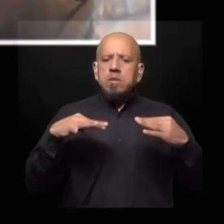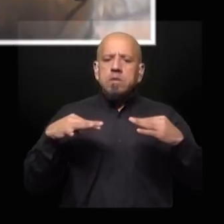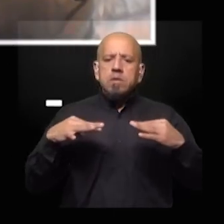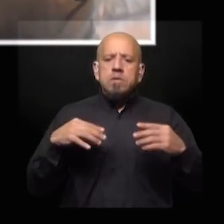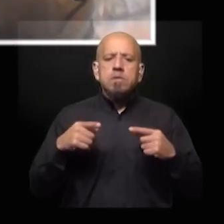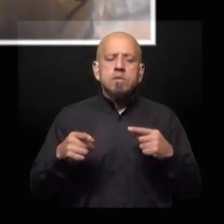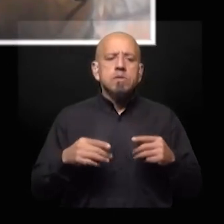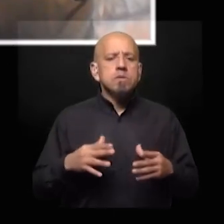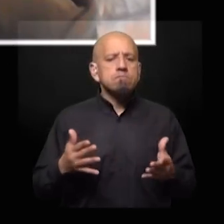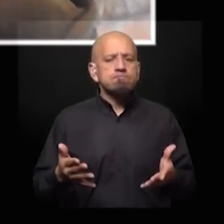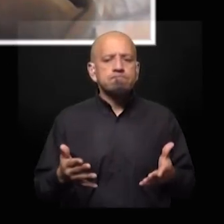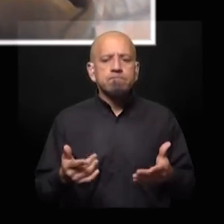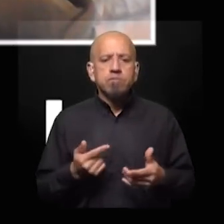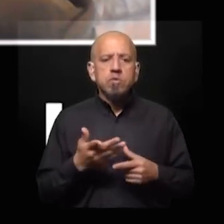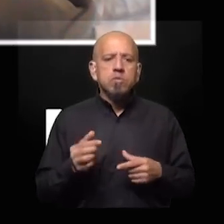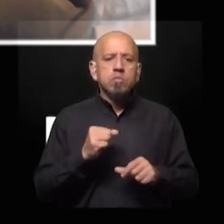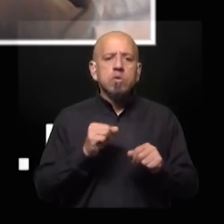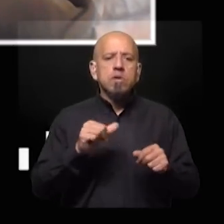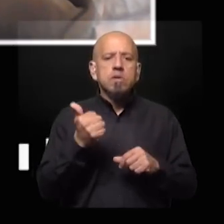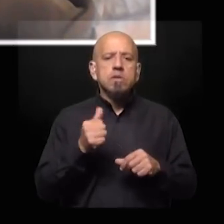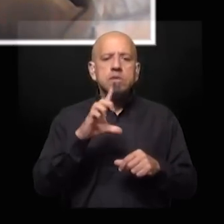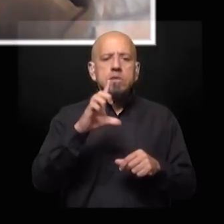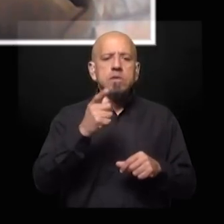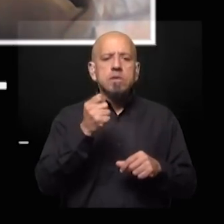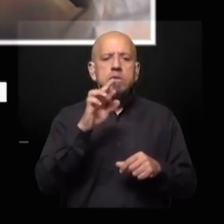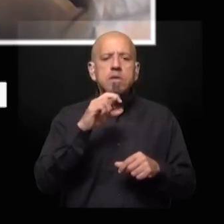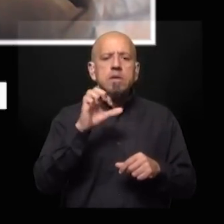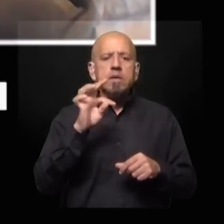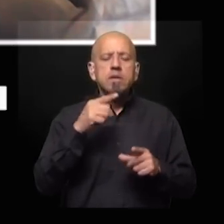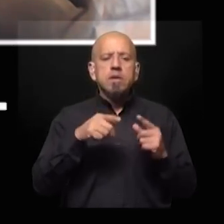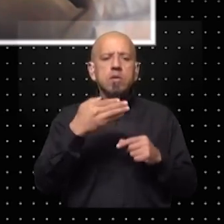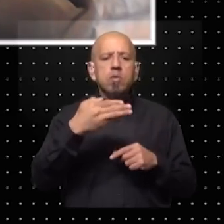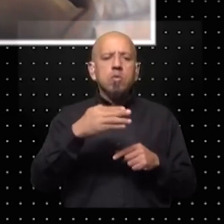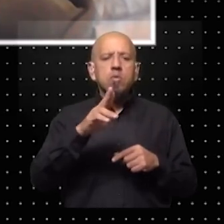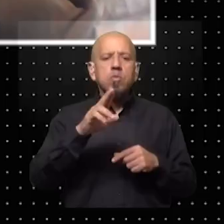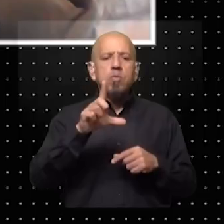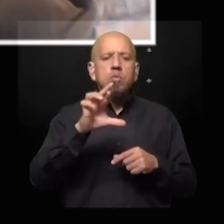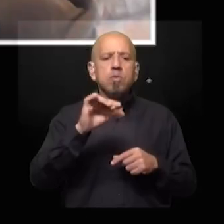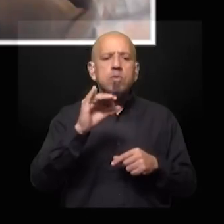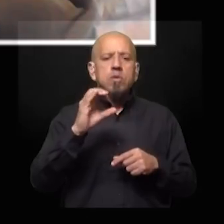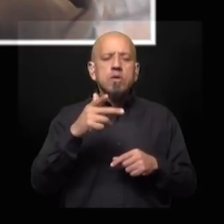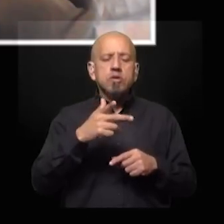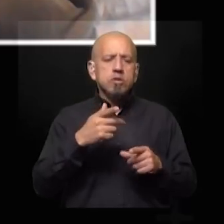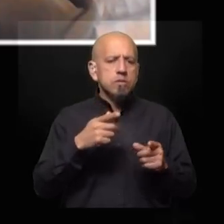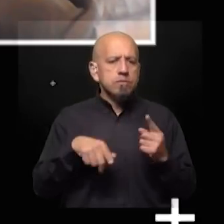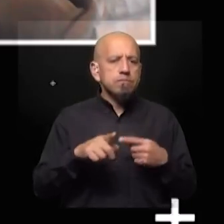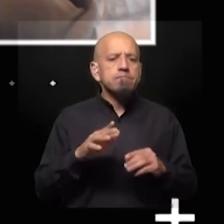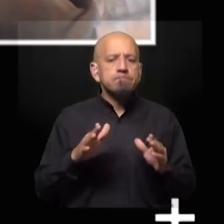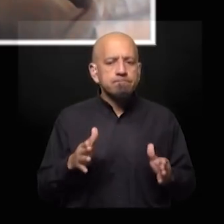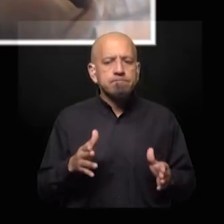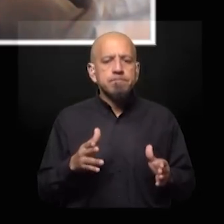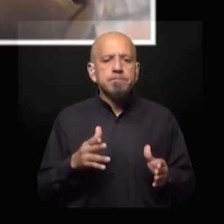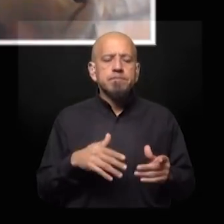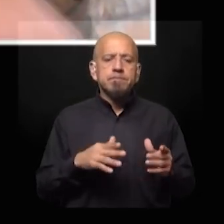¿cuánto puede influir que gane Bullrich o Rodríguez Larreta y qué está pasando en esa interna porque por lo menos está bien no